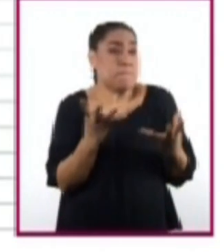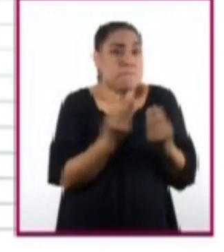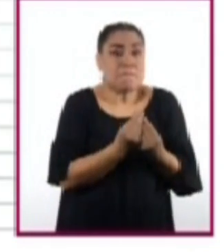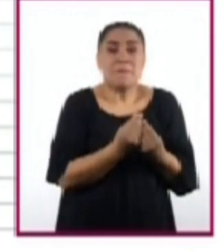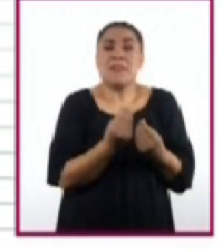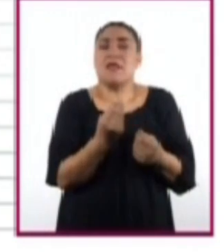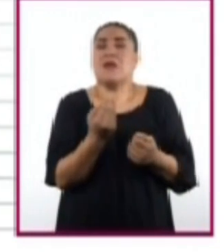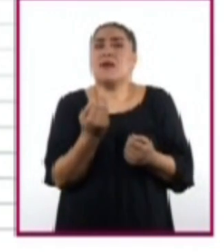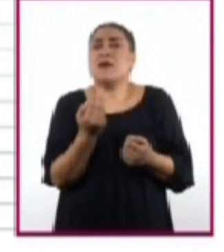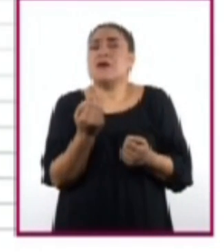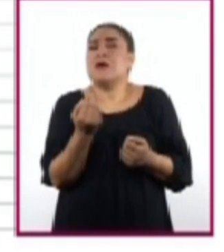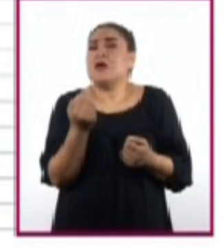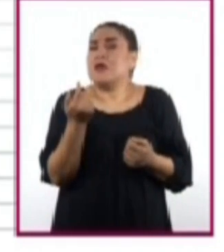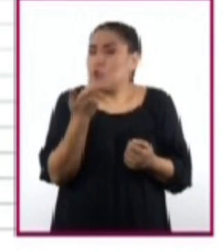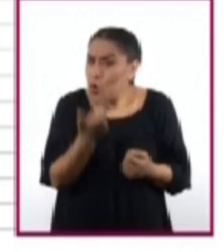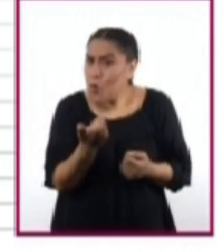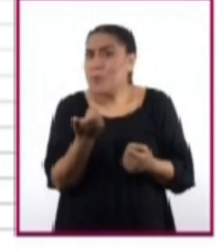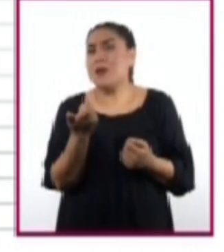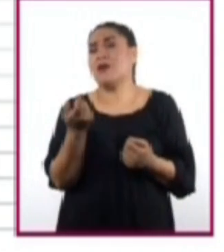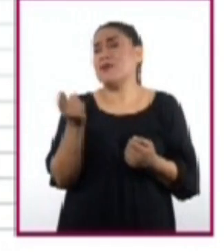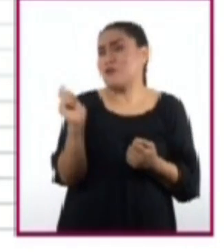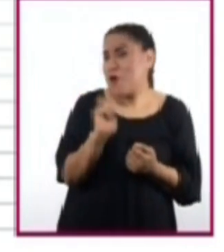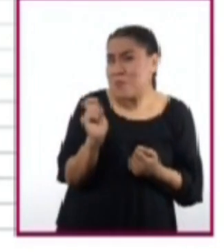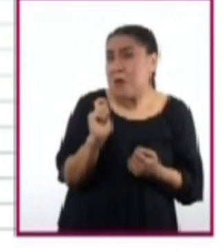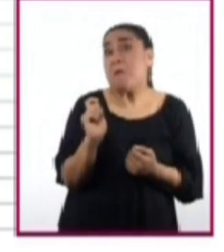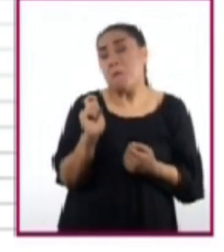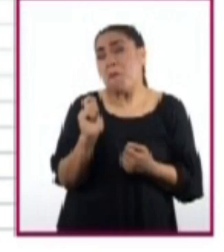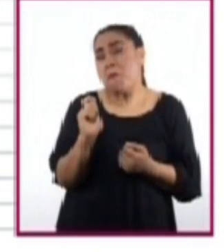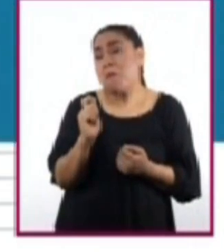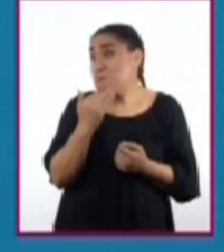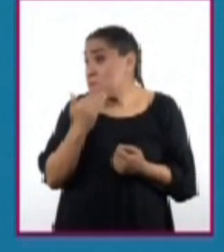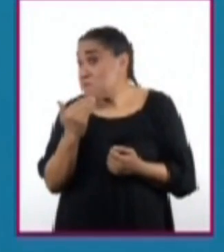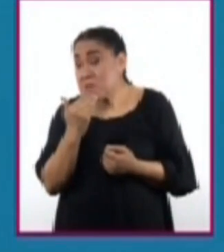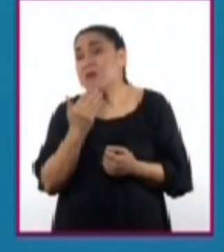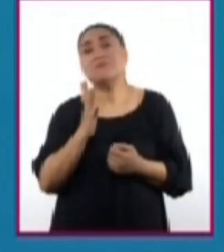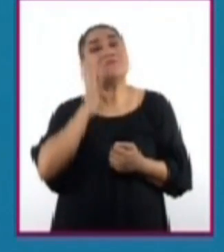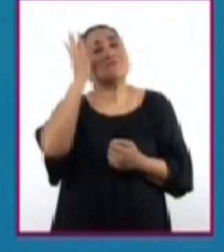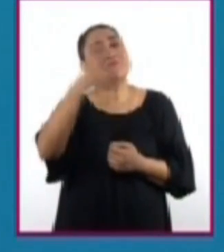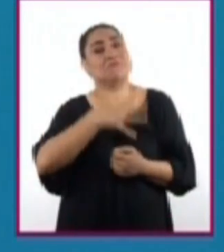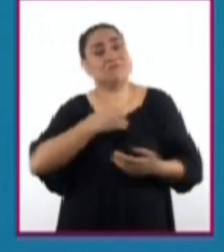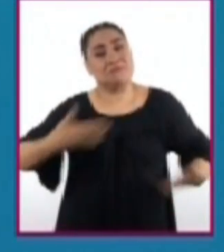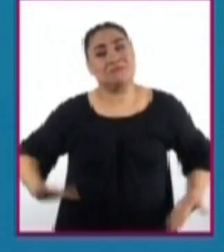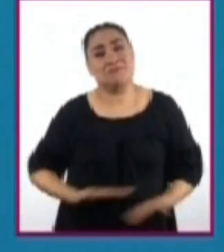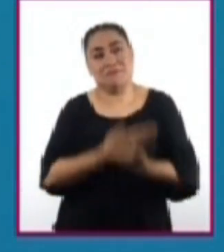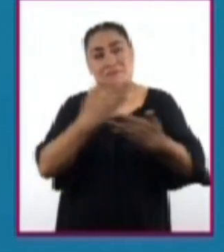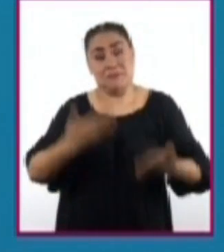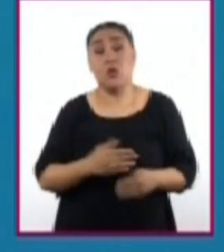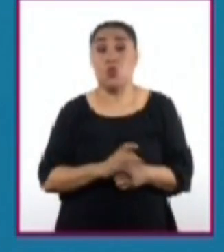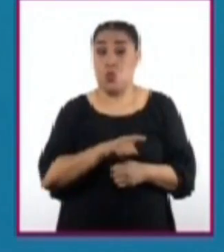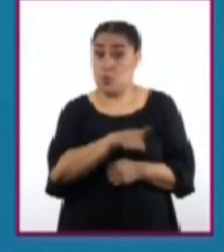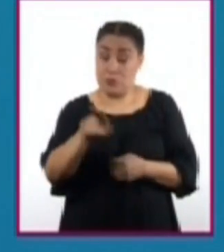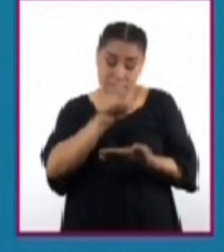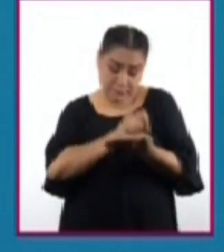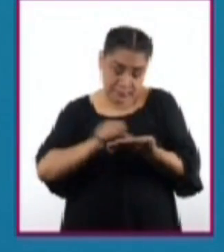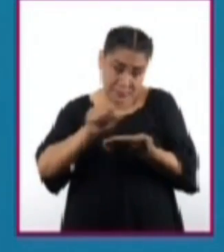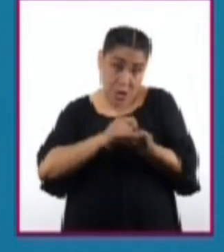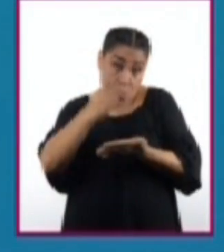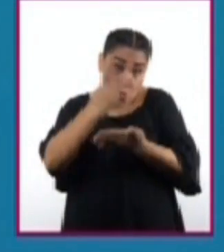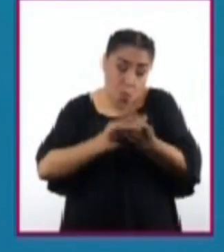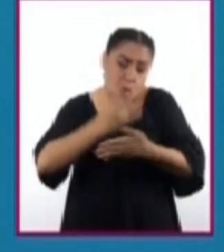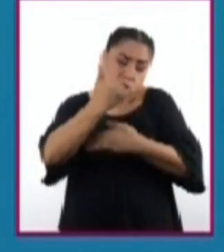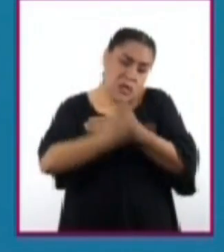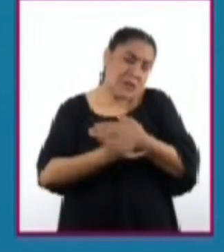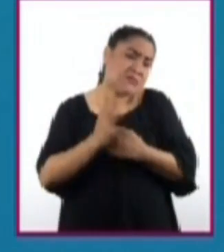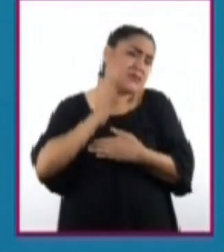económicas y de pareja son favorables, tener hijos. Para construir un proyecto de vida en donde